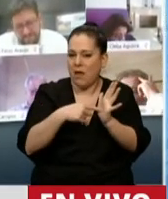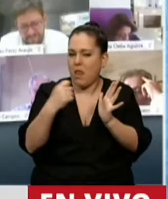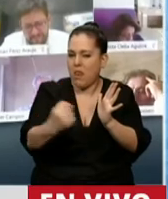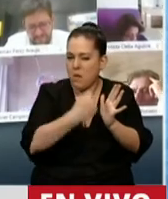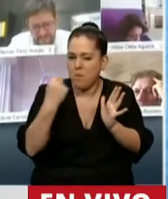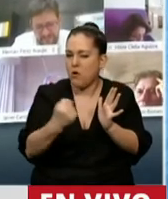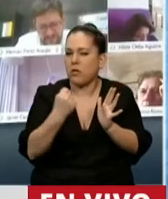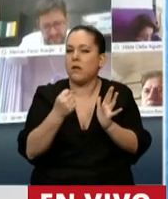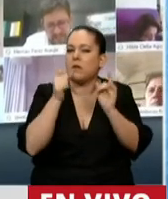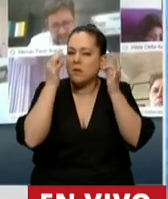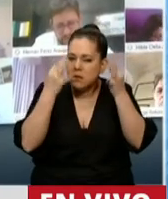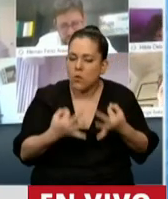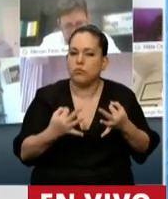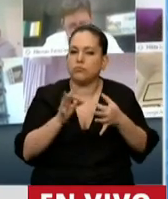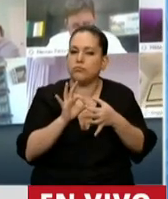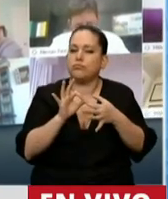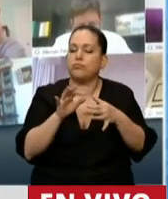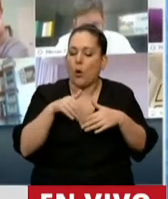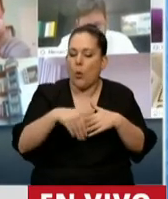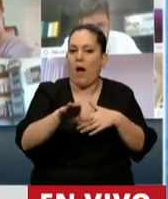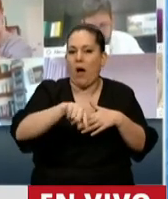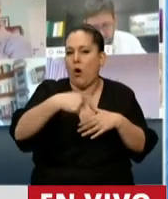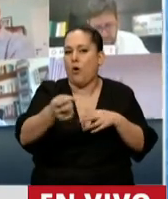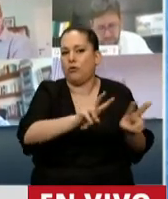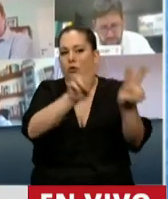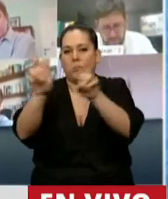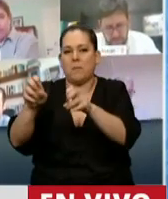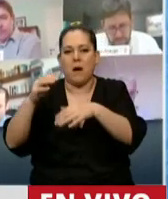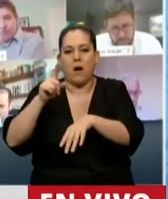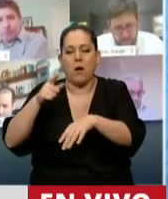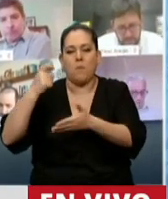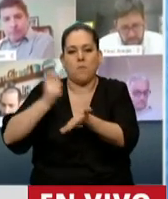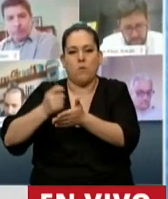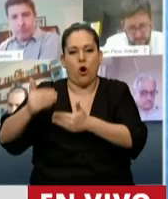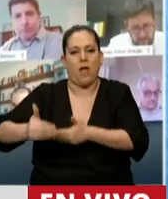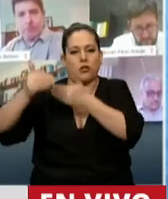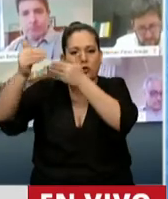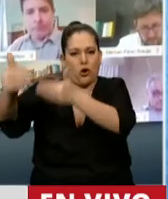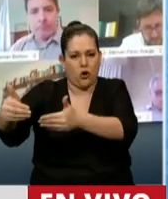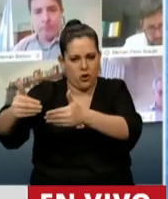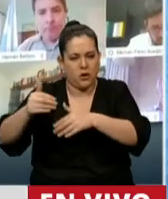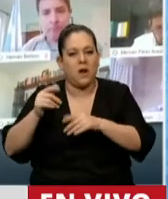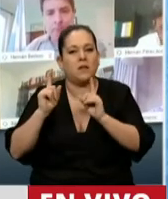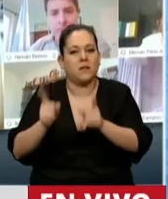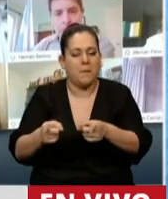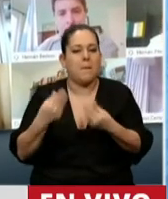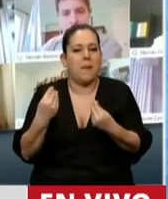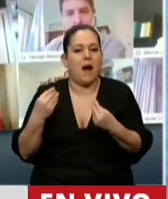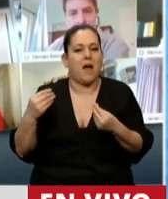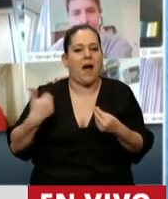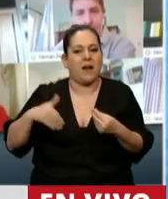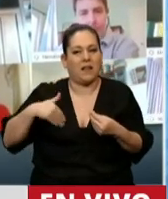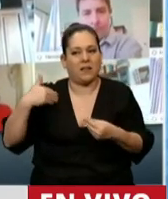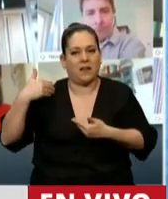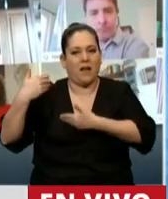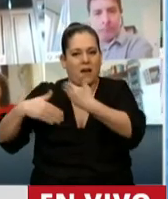concordante con lo que vamos a sancionar después, que es una moratoria justamente que tiene que ver con poner a la Argentina en marcha y